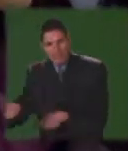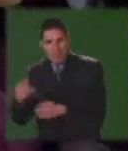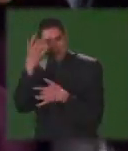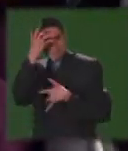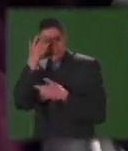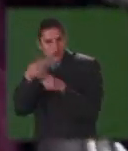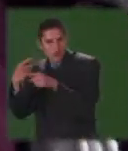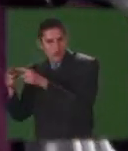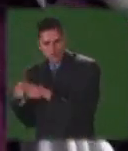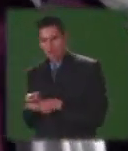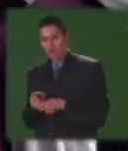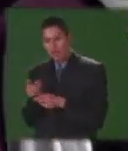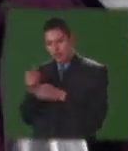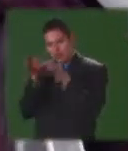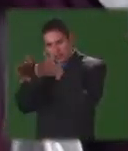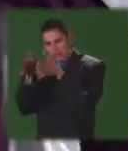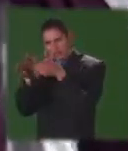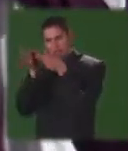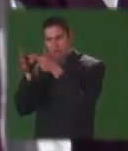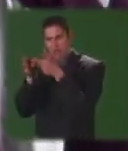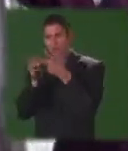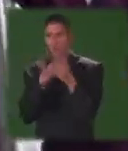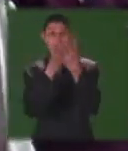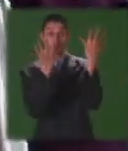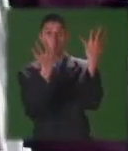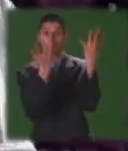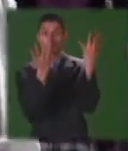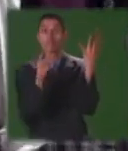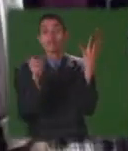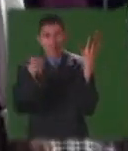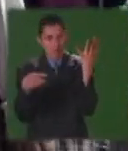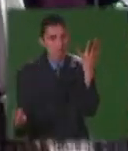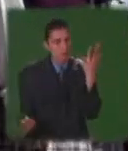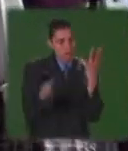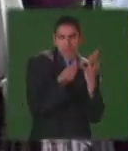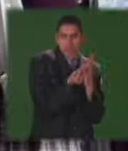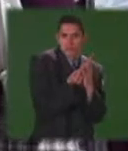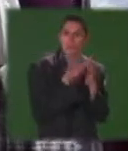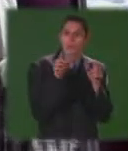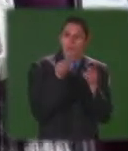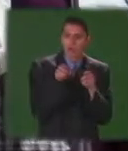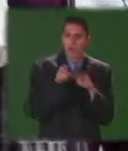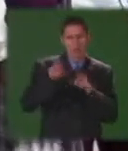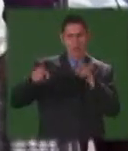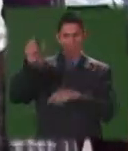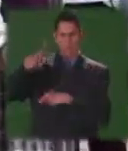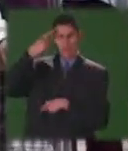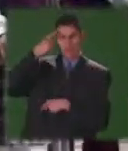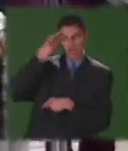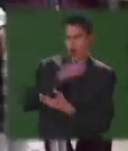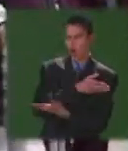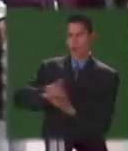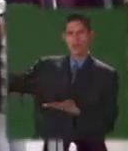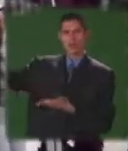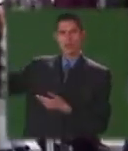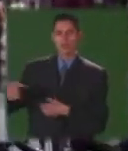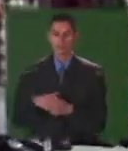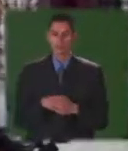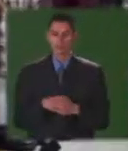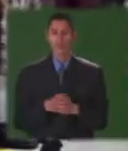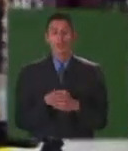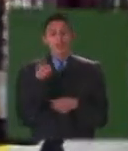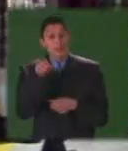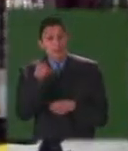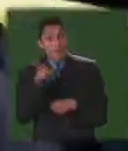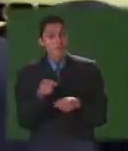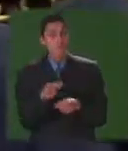necesitan de una educación especial no hacen parte de la diversidad en general y que por consiguiente es necesario que sean aislados completamente.